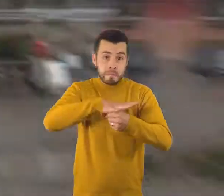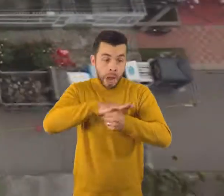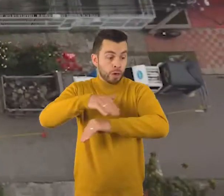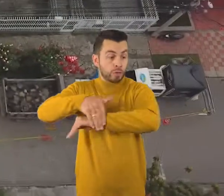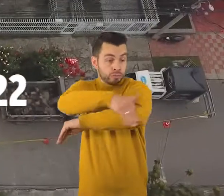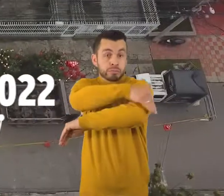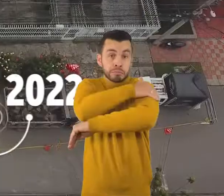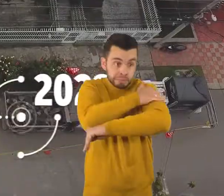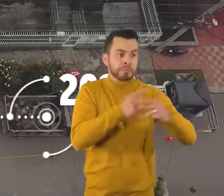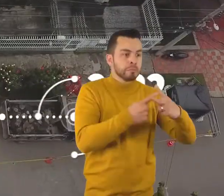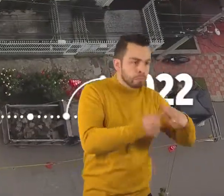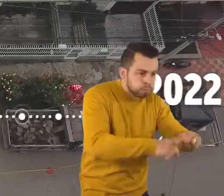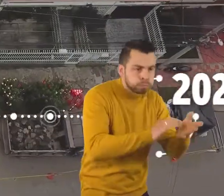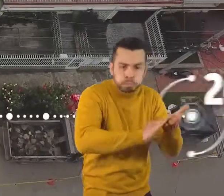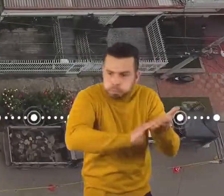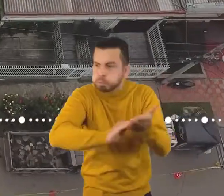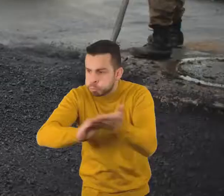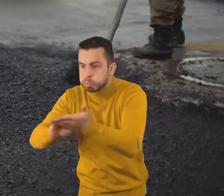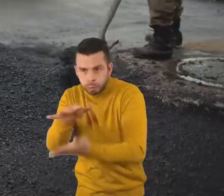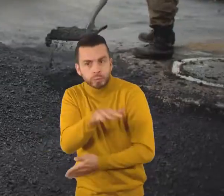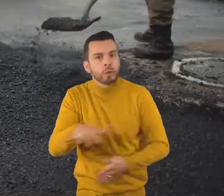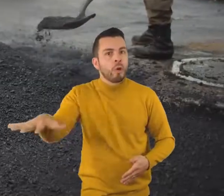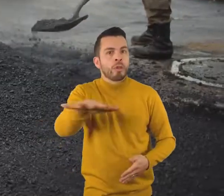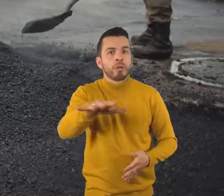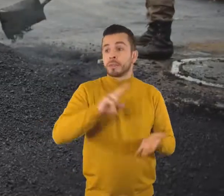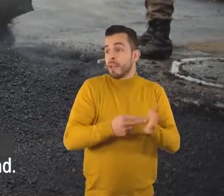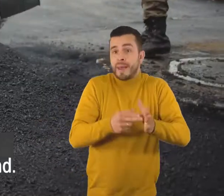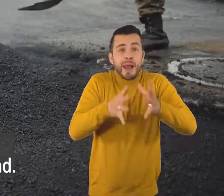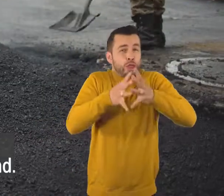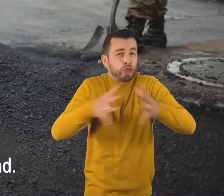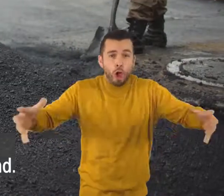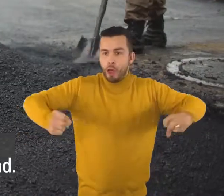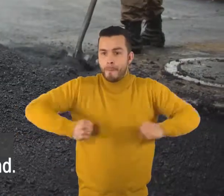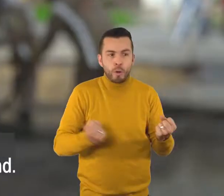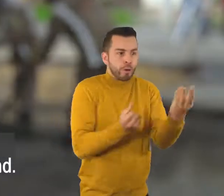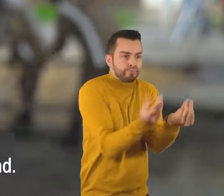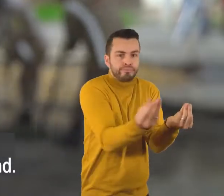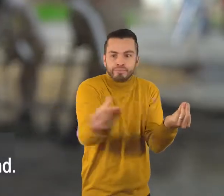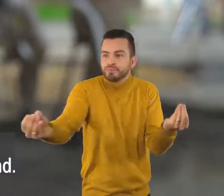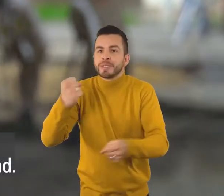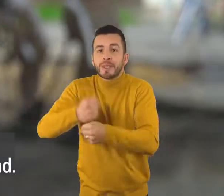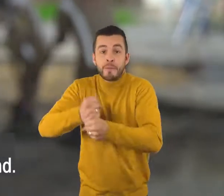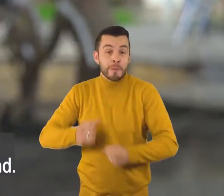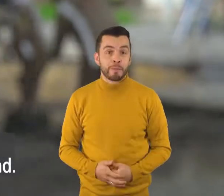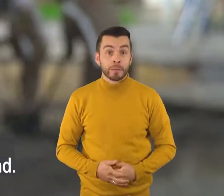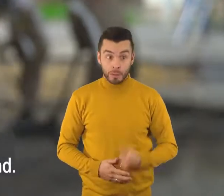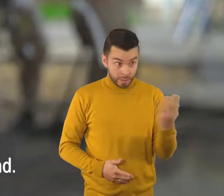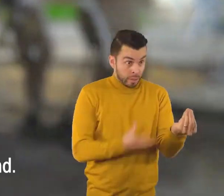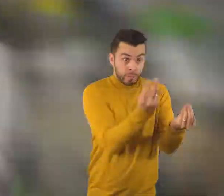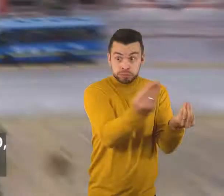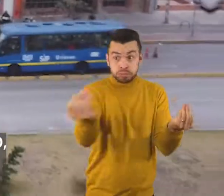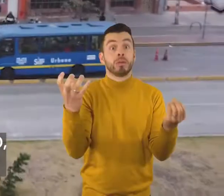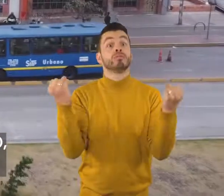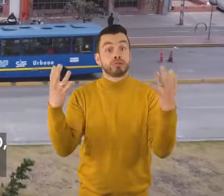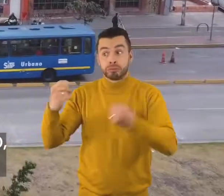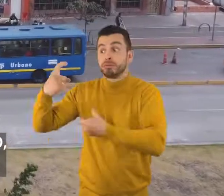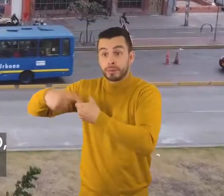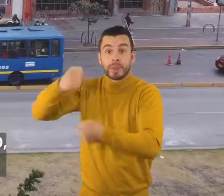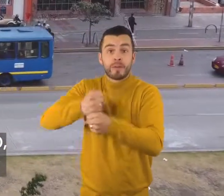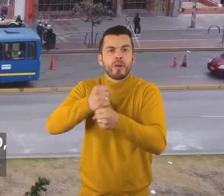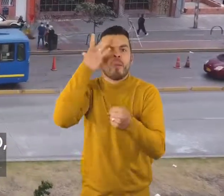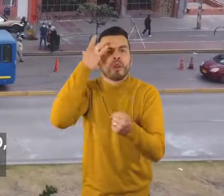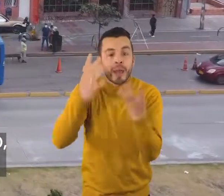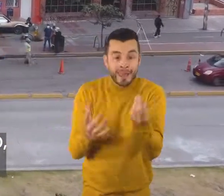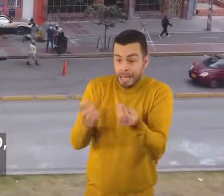Estamos interviniendo la malla vía local arterial intermedia. En otras palabras, estamos trabajando en toda la ciudad. Estas obras